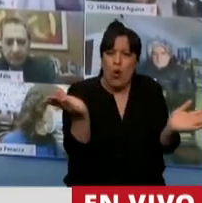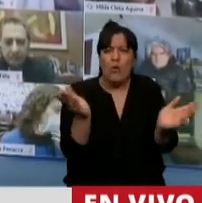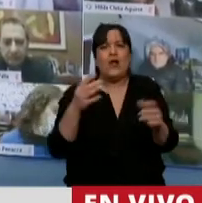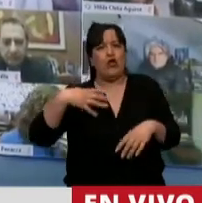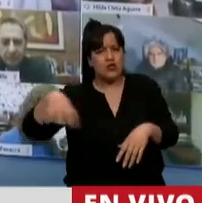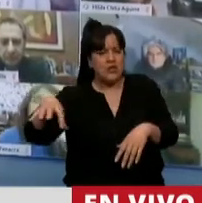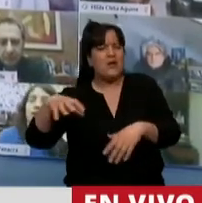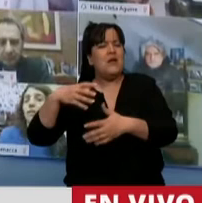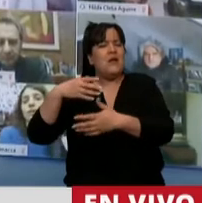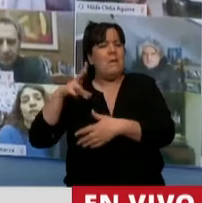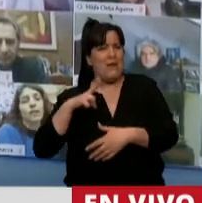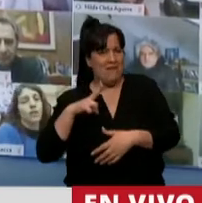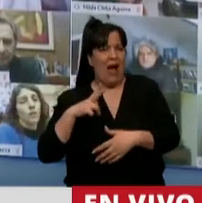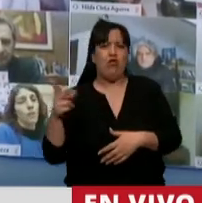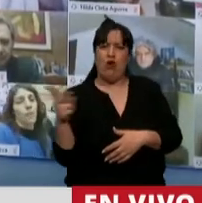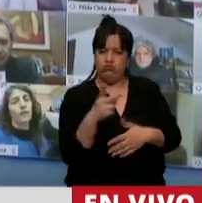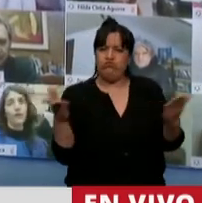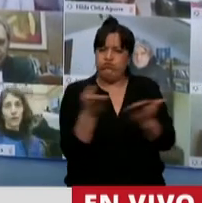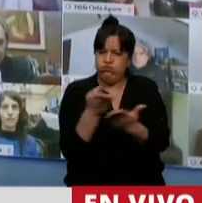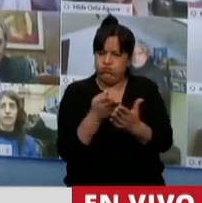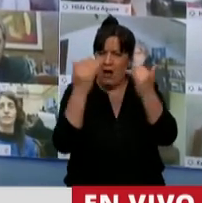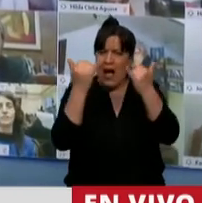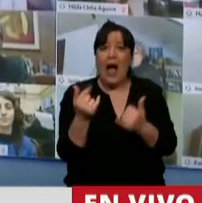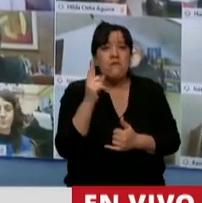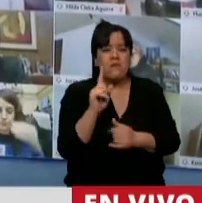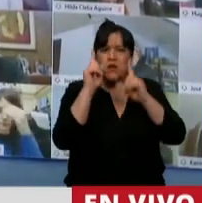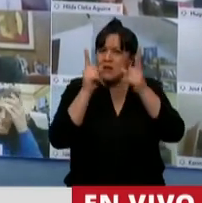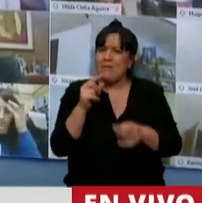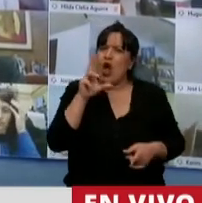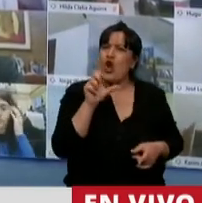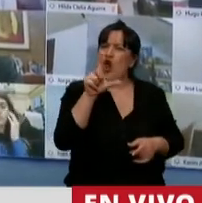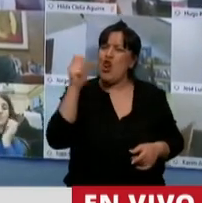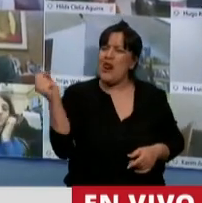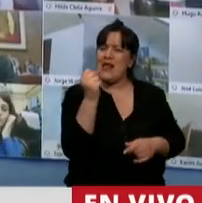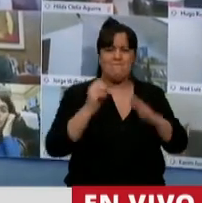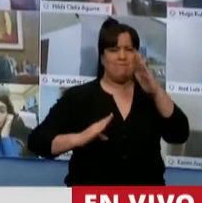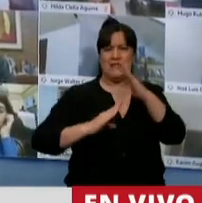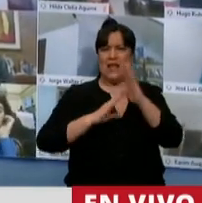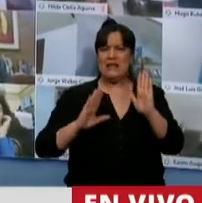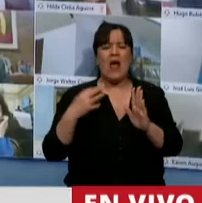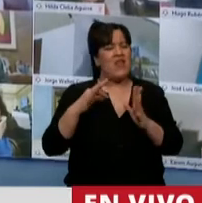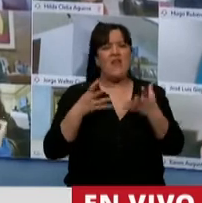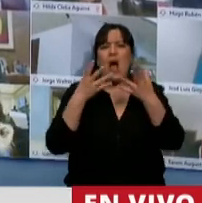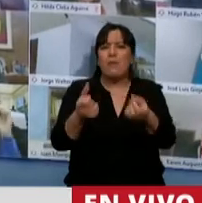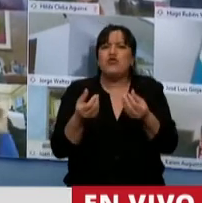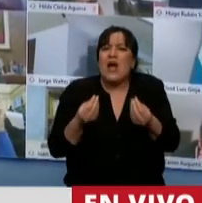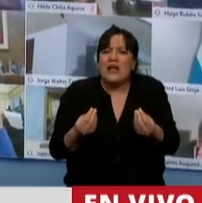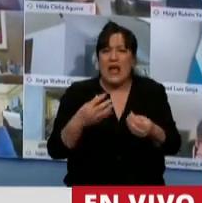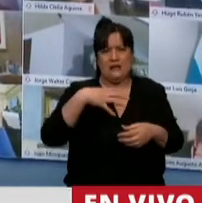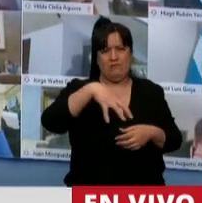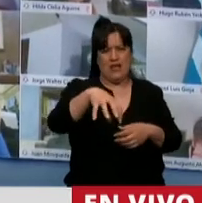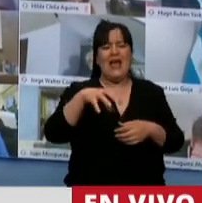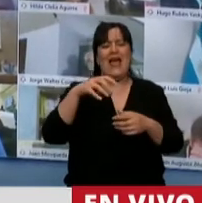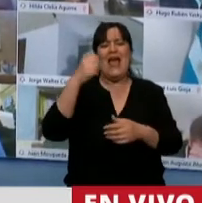sector privado, también entra y tiene un rol importante y central y tenemos que apoyarlo el sector de la